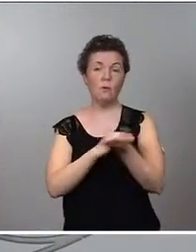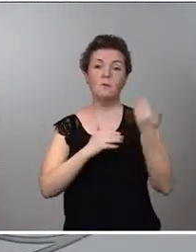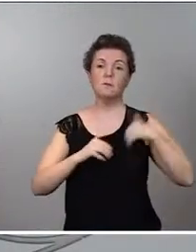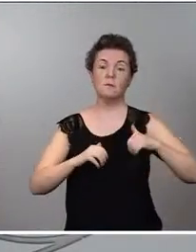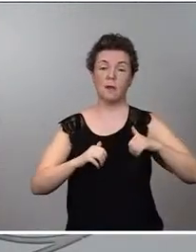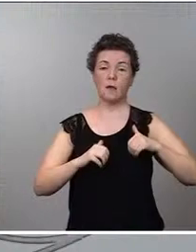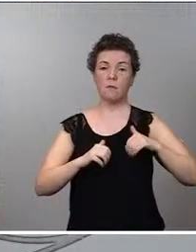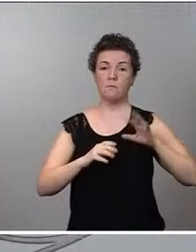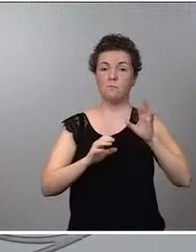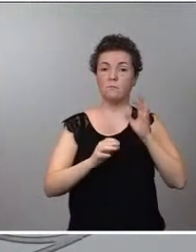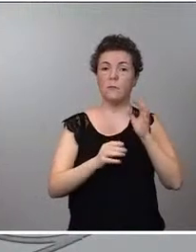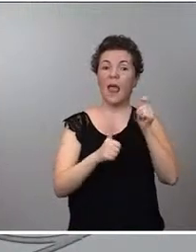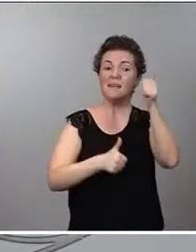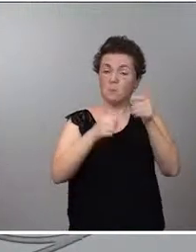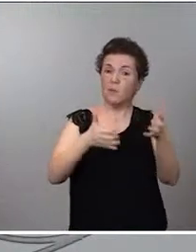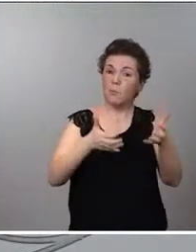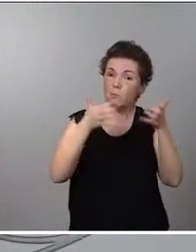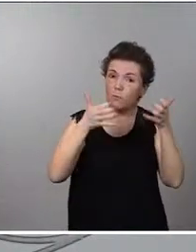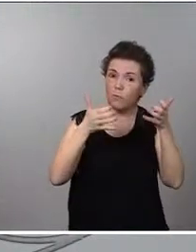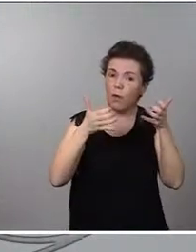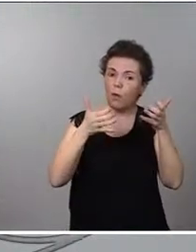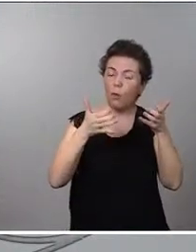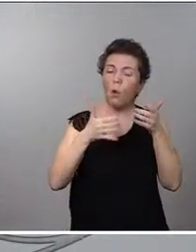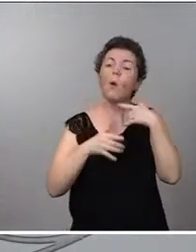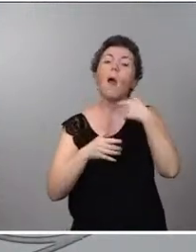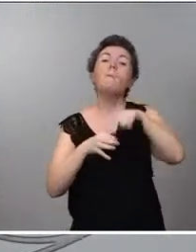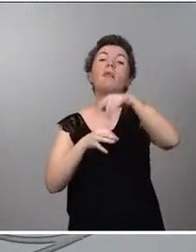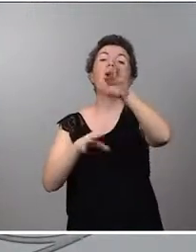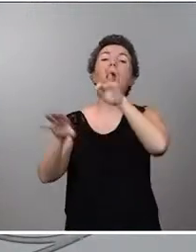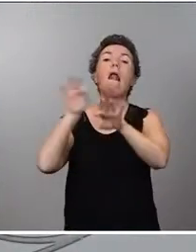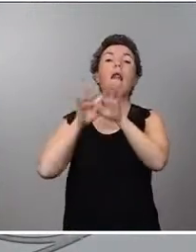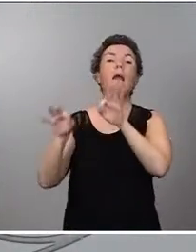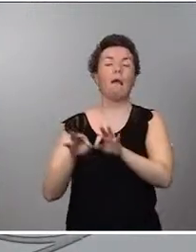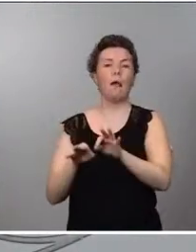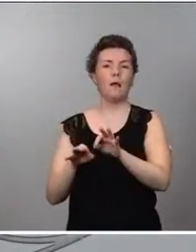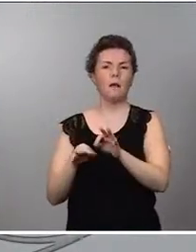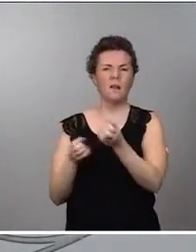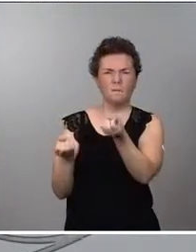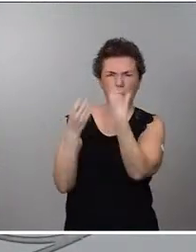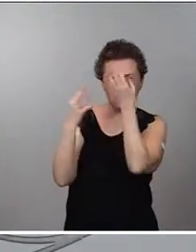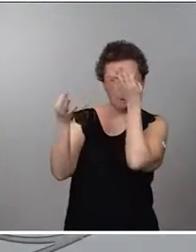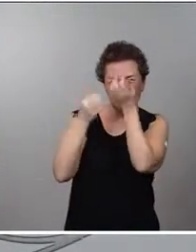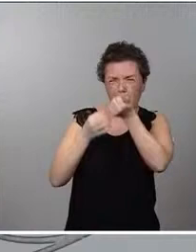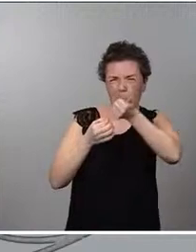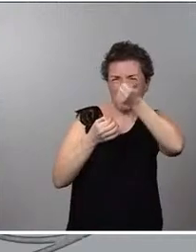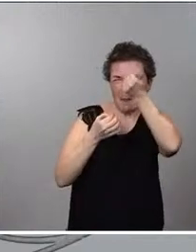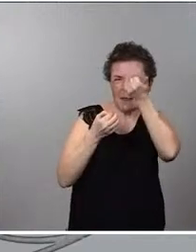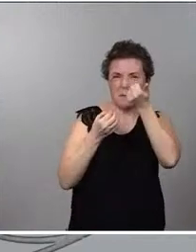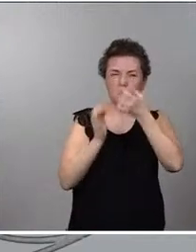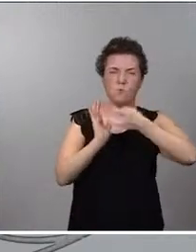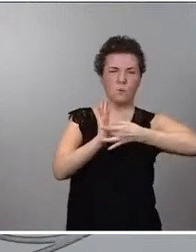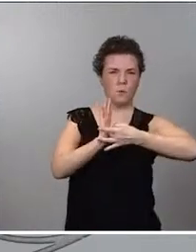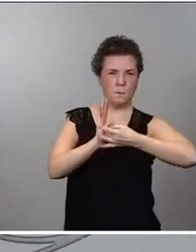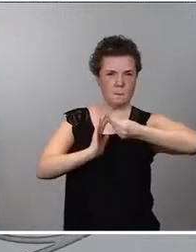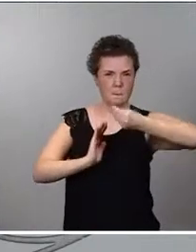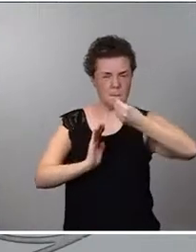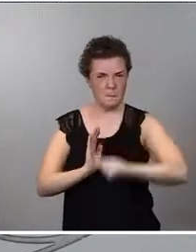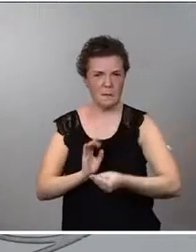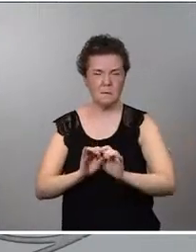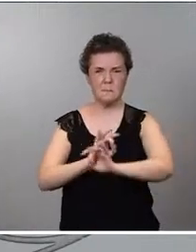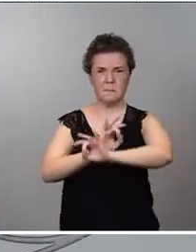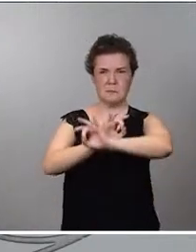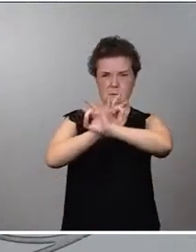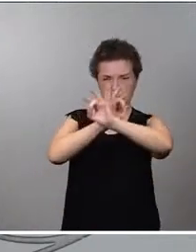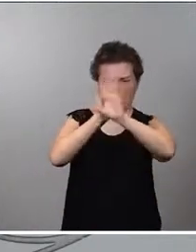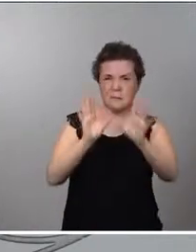examen y han tenido que ir a elegir plaza, han contado con más información, una información más cualitativa, más que les da una